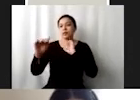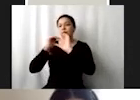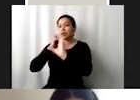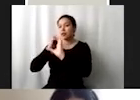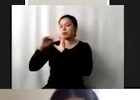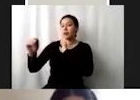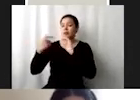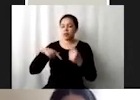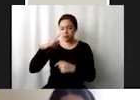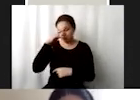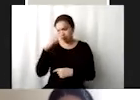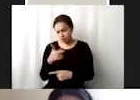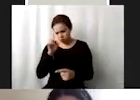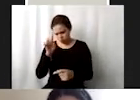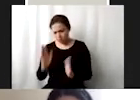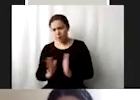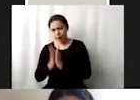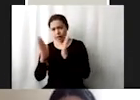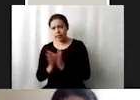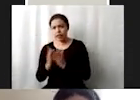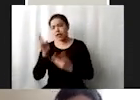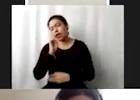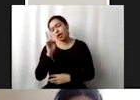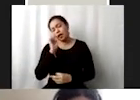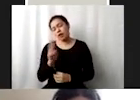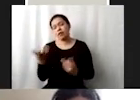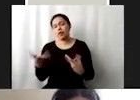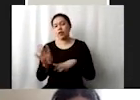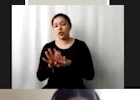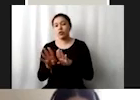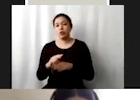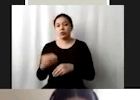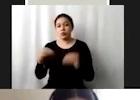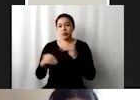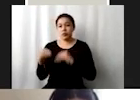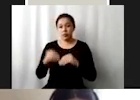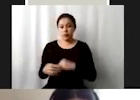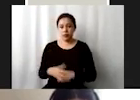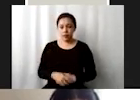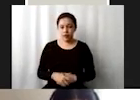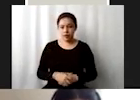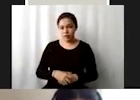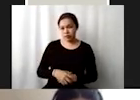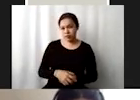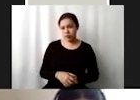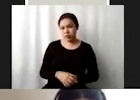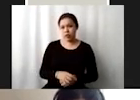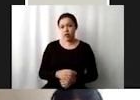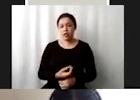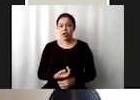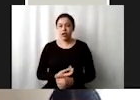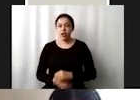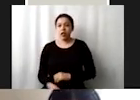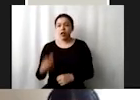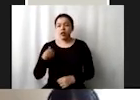involucrado en esto y veremos cómo se materializa esto a nivel nacional bueno les tengo por aquí